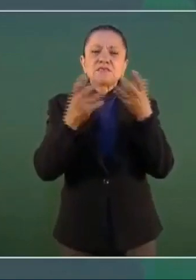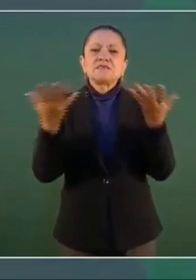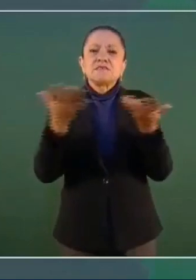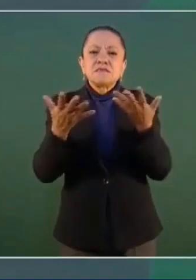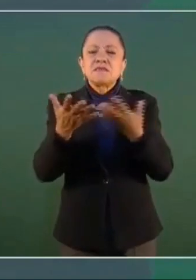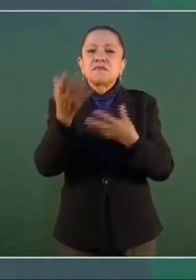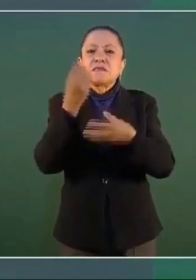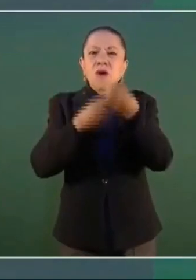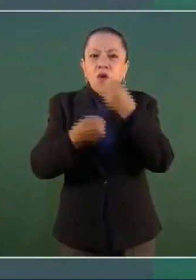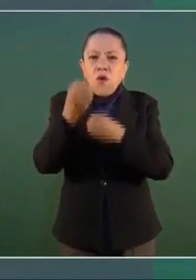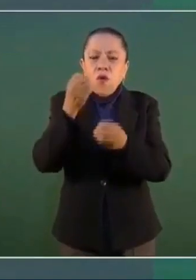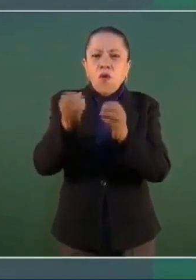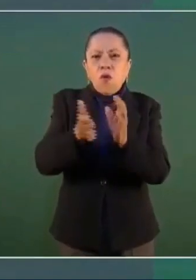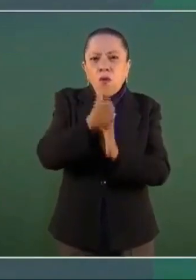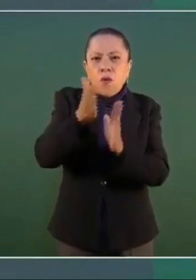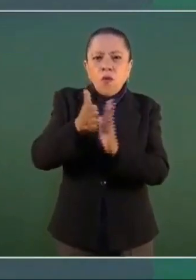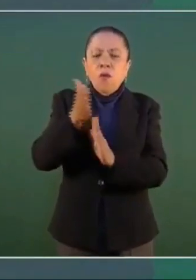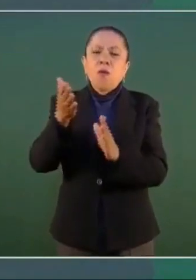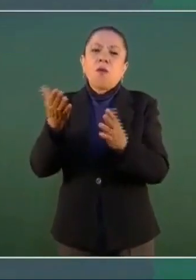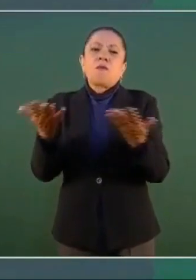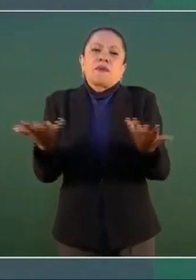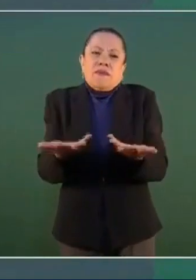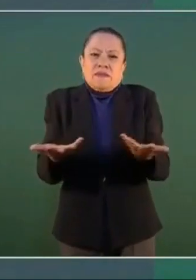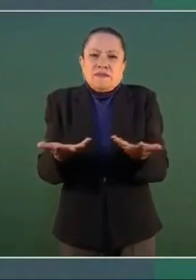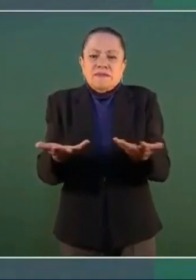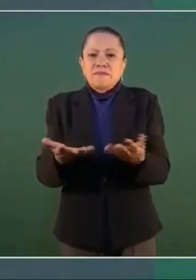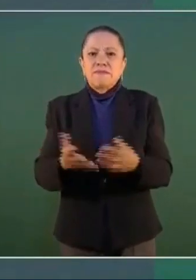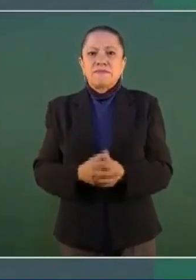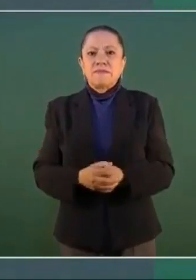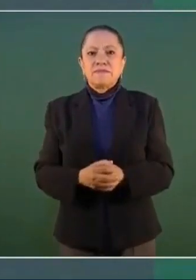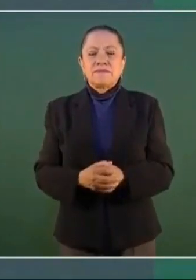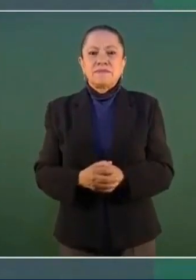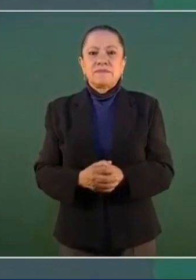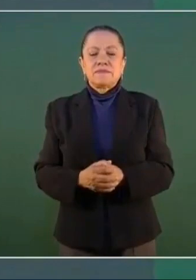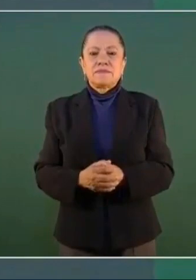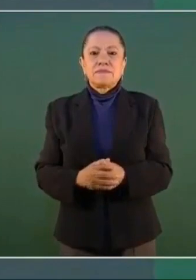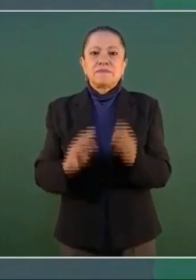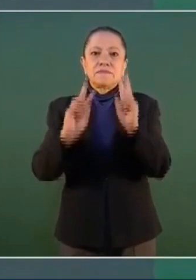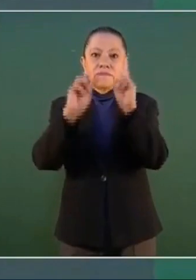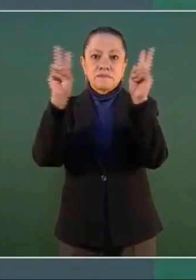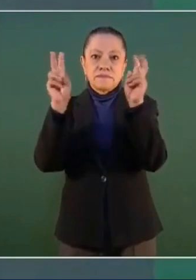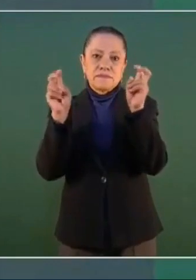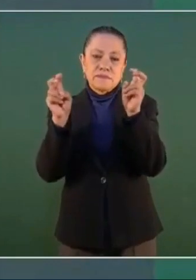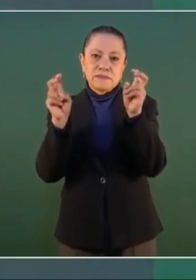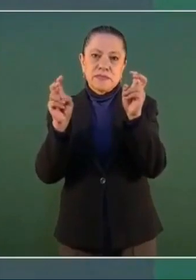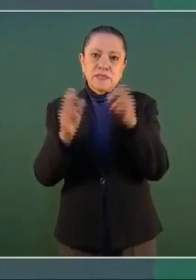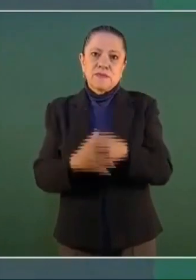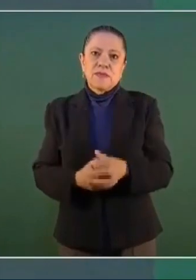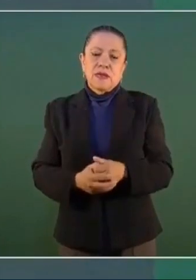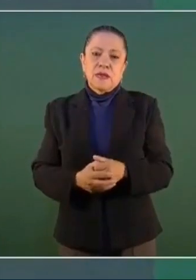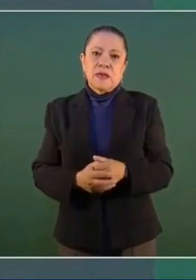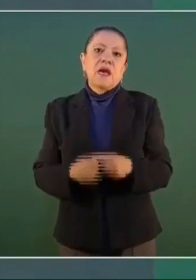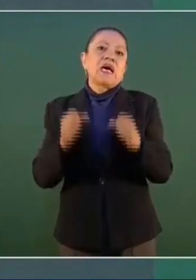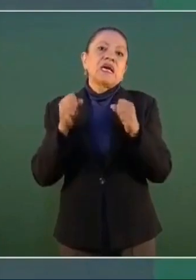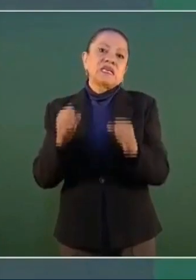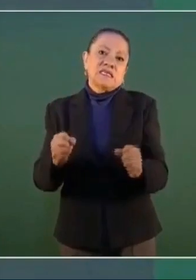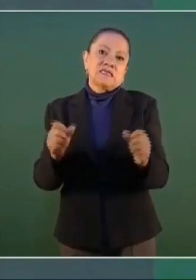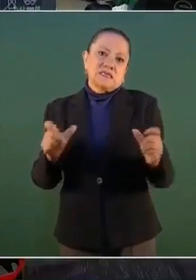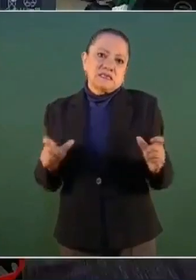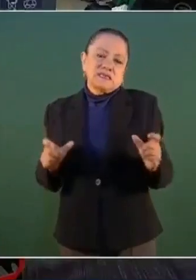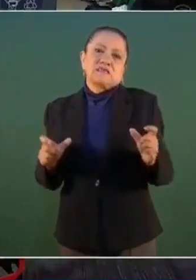que se están realizando, el tema de seguridad, la